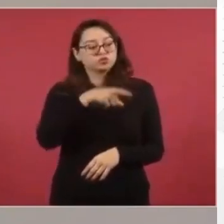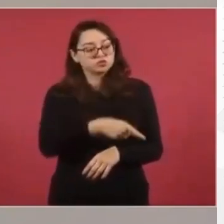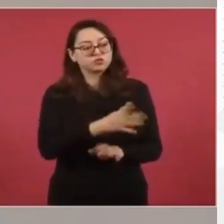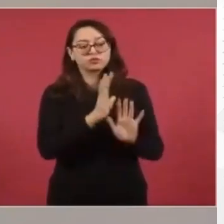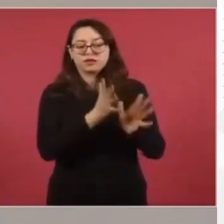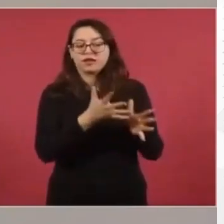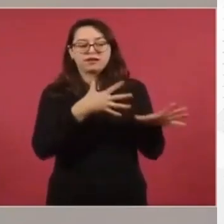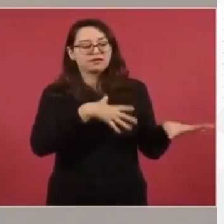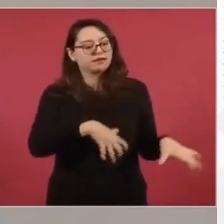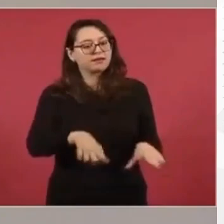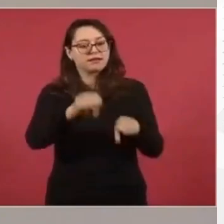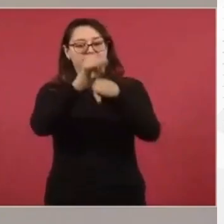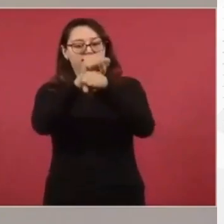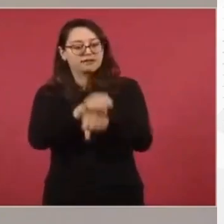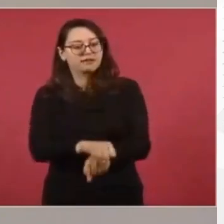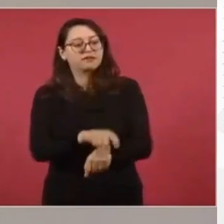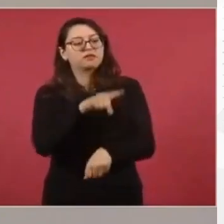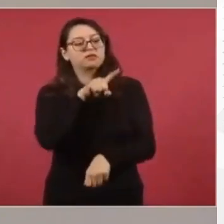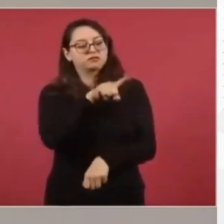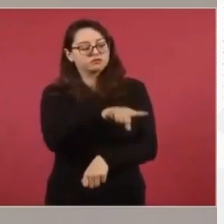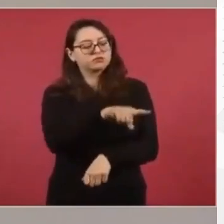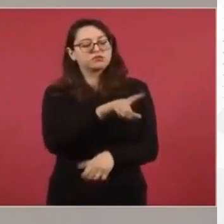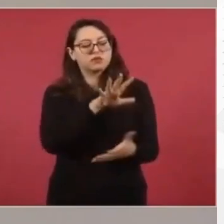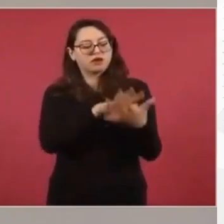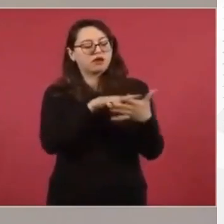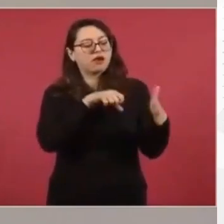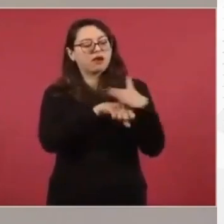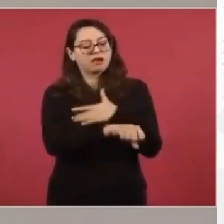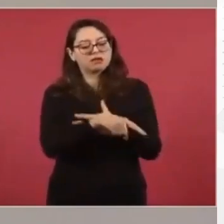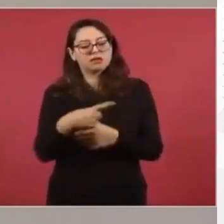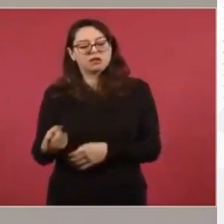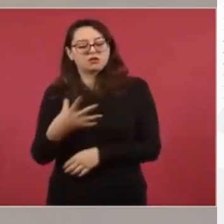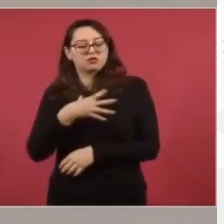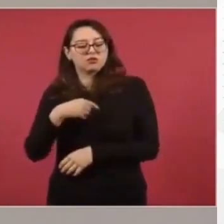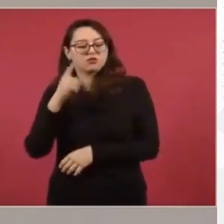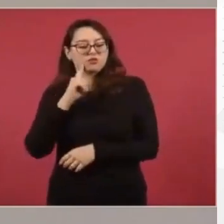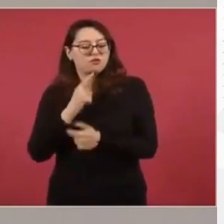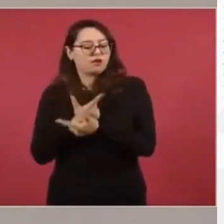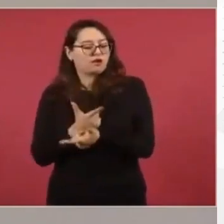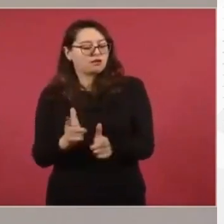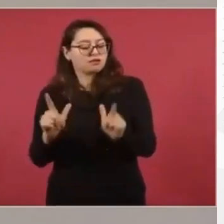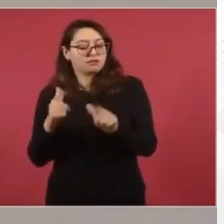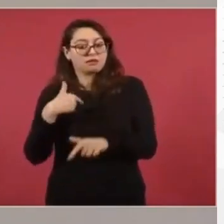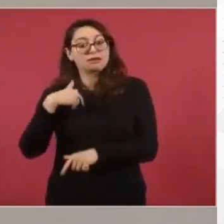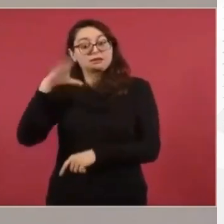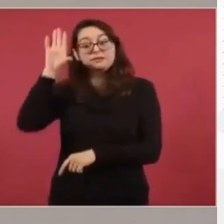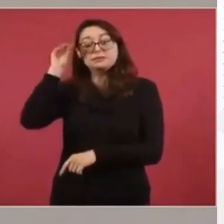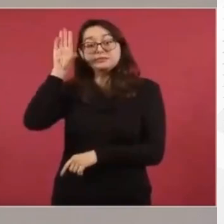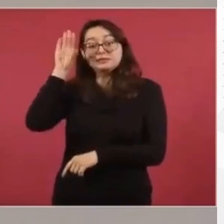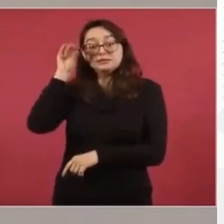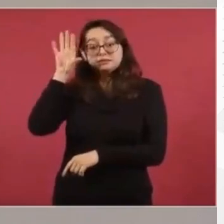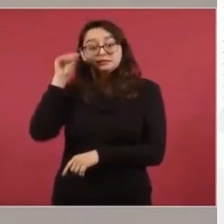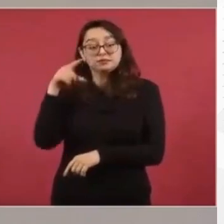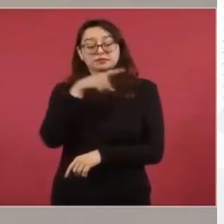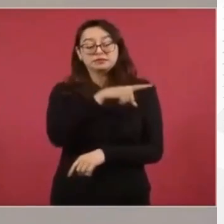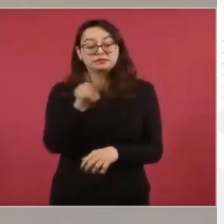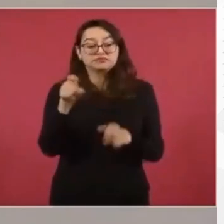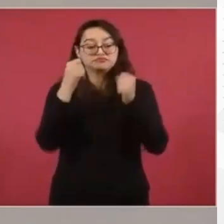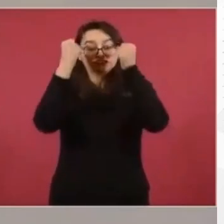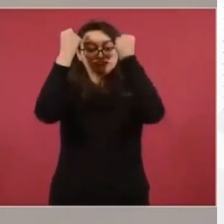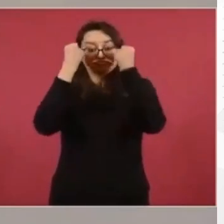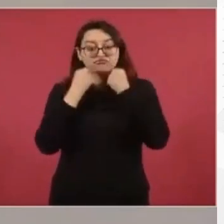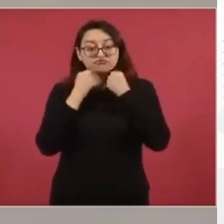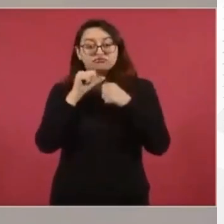«Entrégate y dejamos a tu hija». Ahí está en vivo, encapuchados, sin